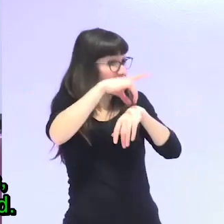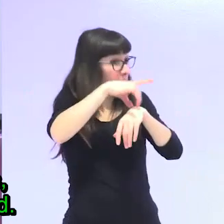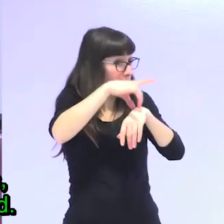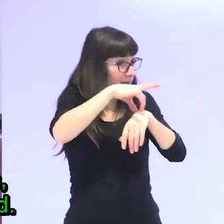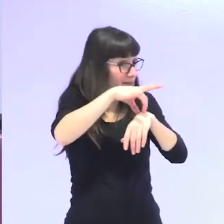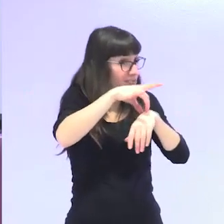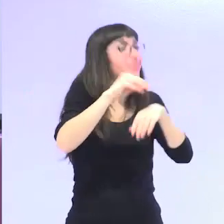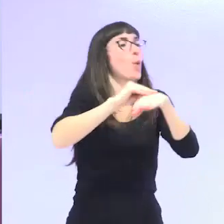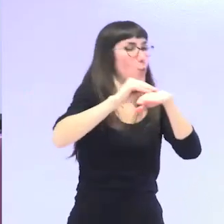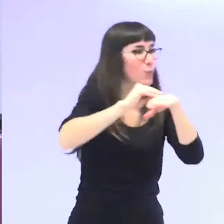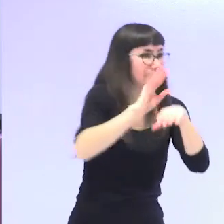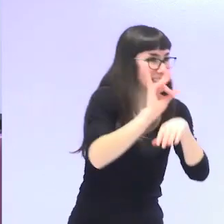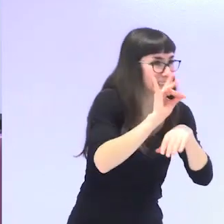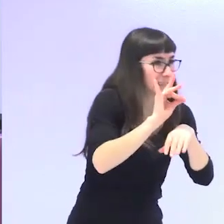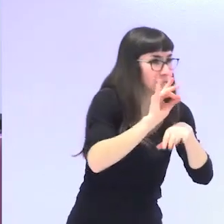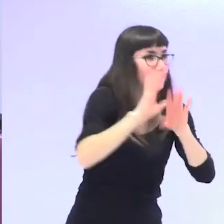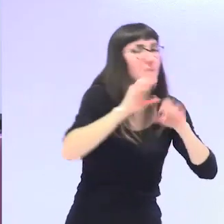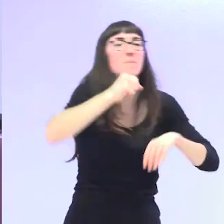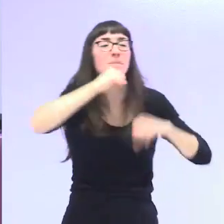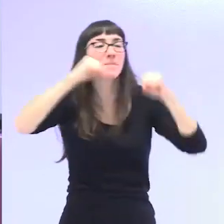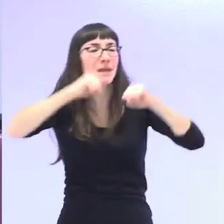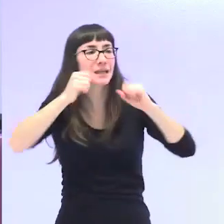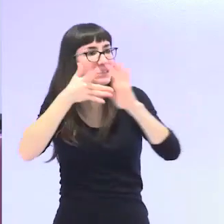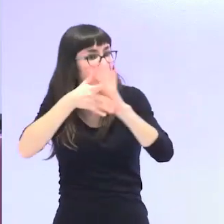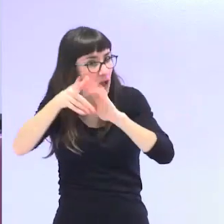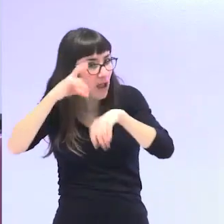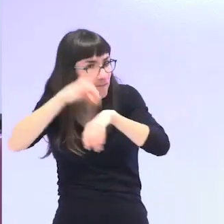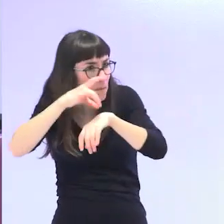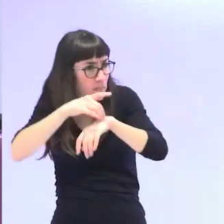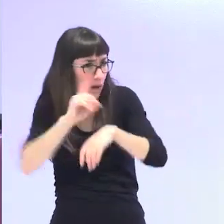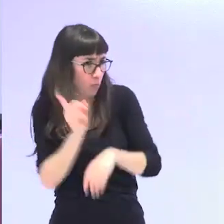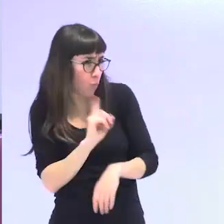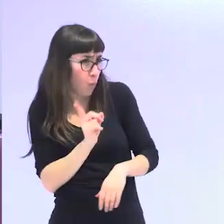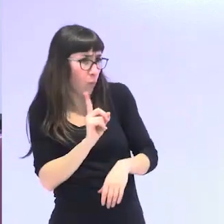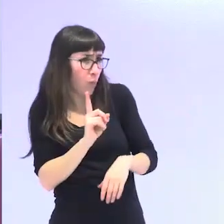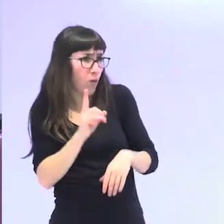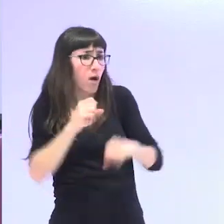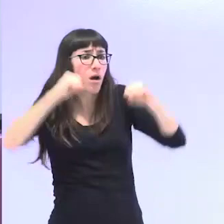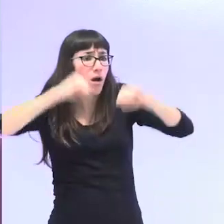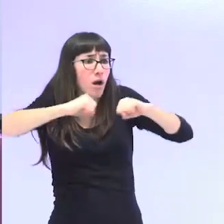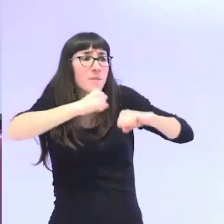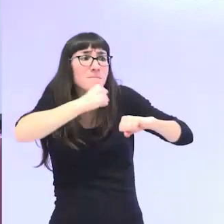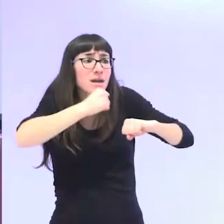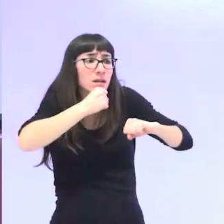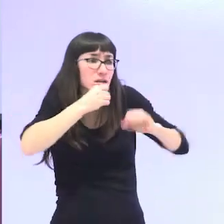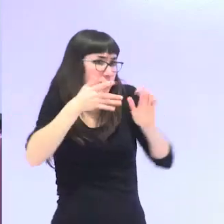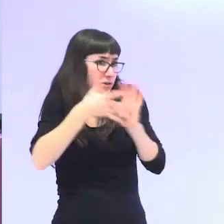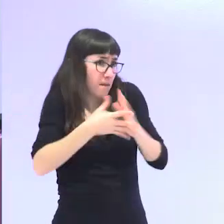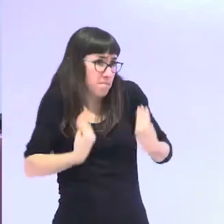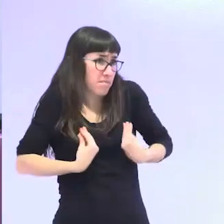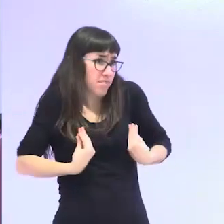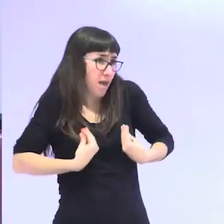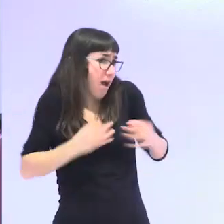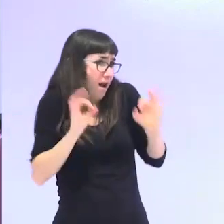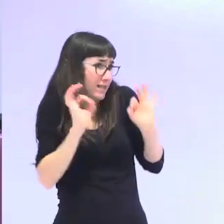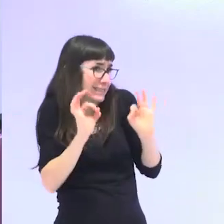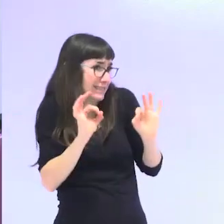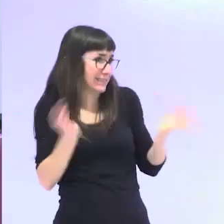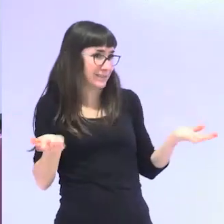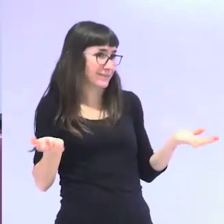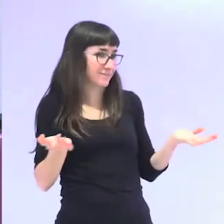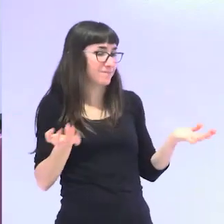enfermedad el envejecimiento es un proceso natural de la vida y lo que tendríamos que cada vez investigar más es como envejecer